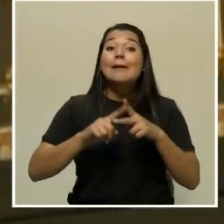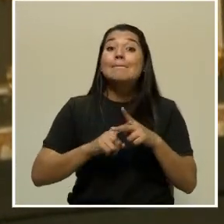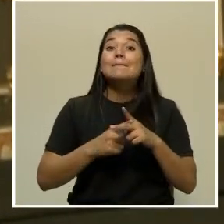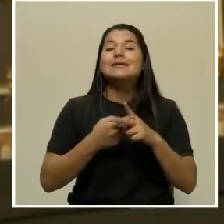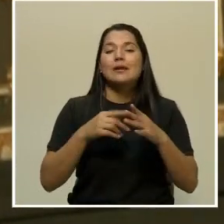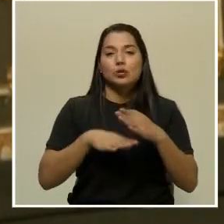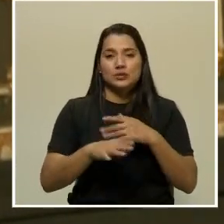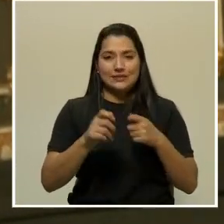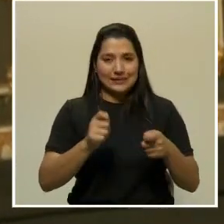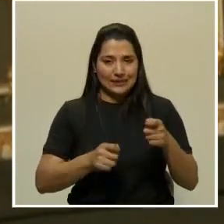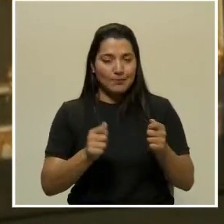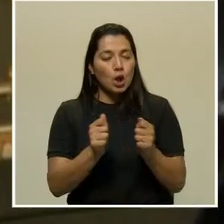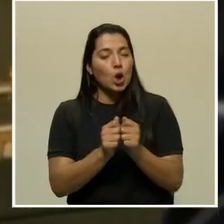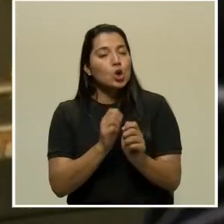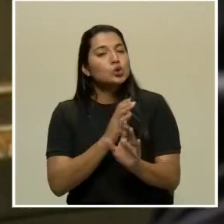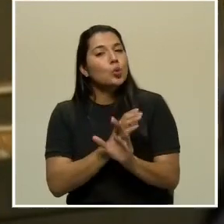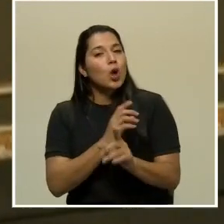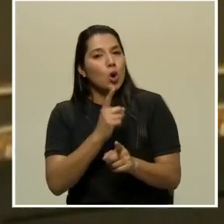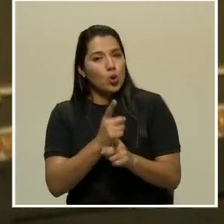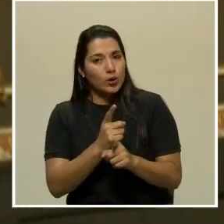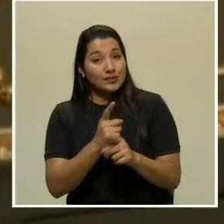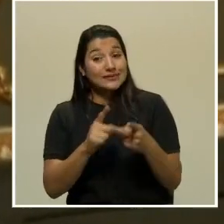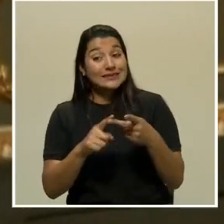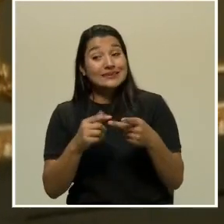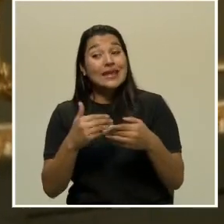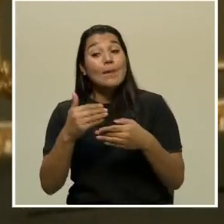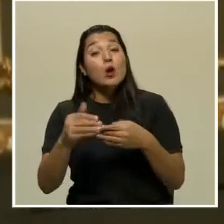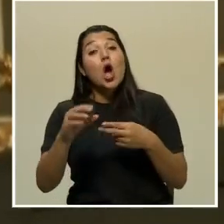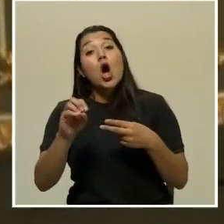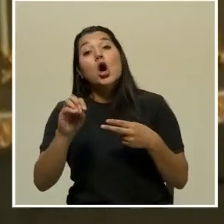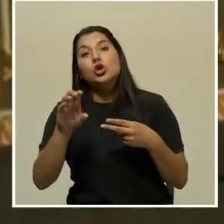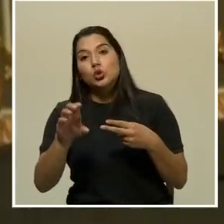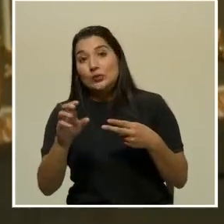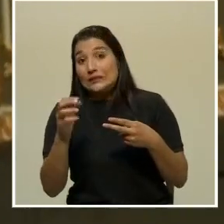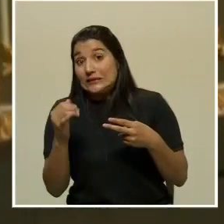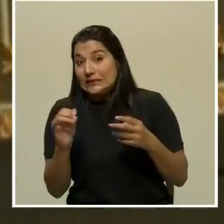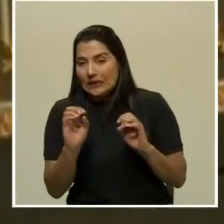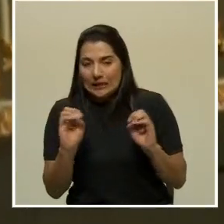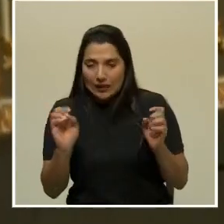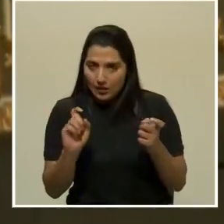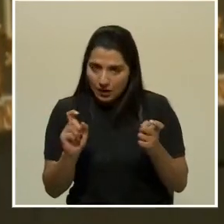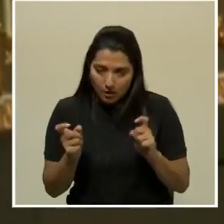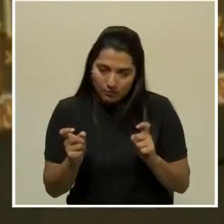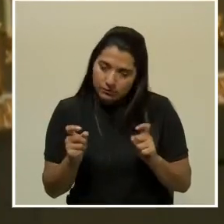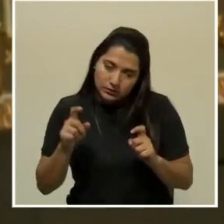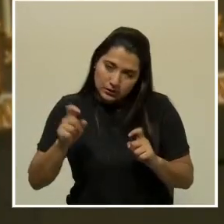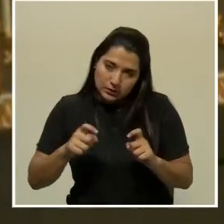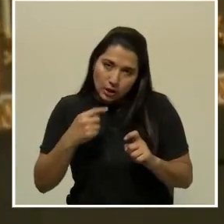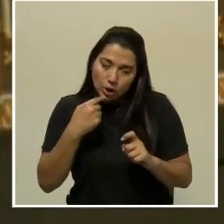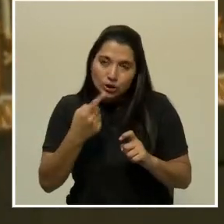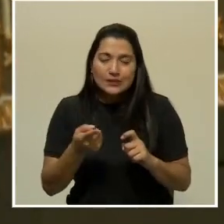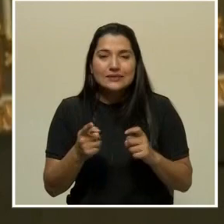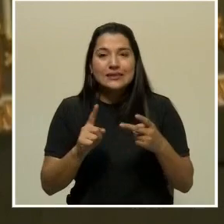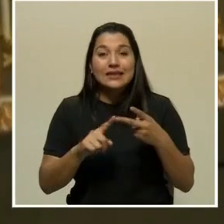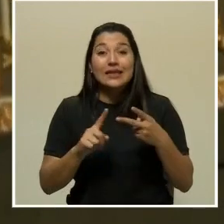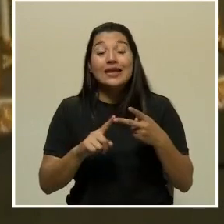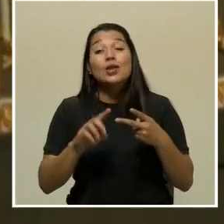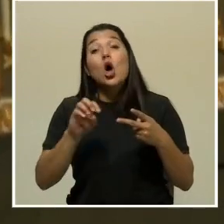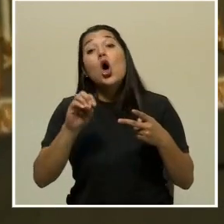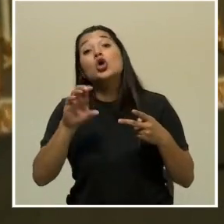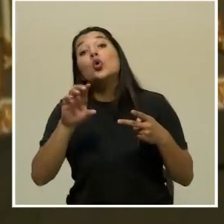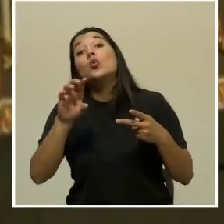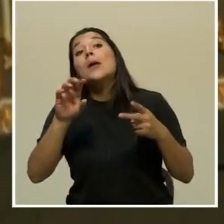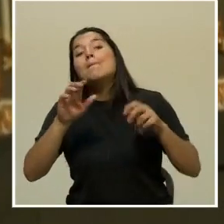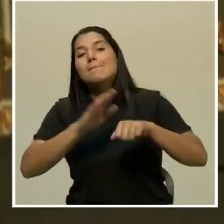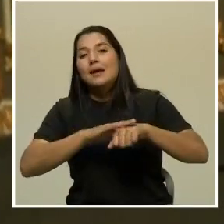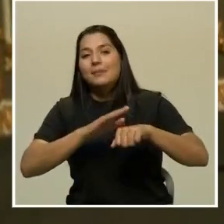luego, por ley, en octubre, si nada cambia, siempre hay que decirlo, un 75% del aforo